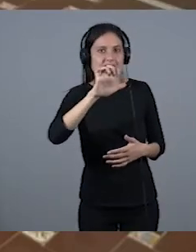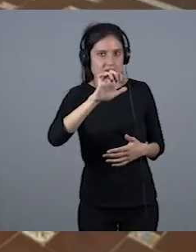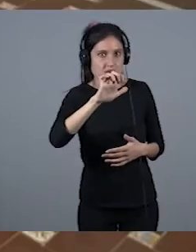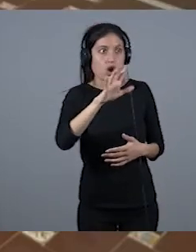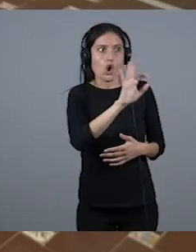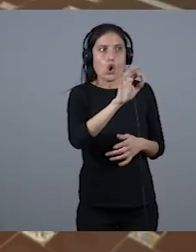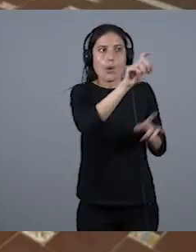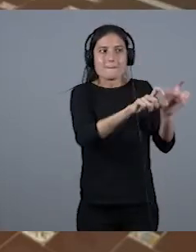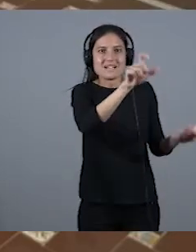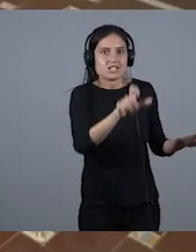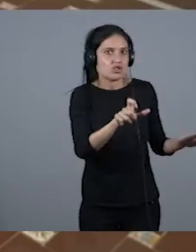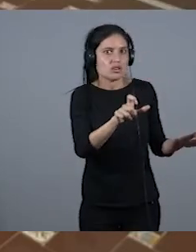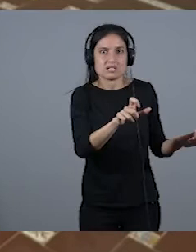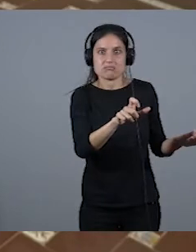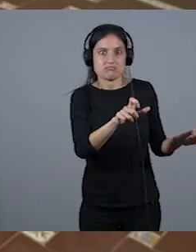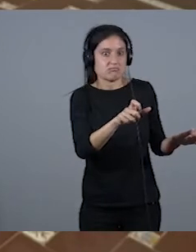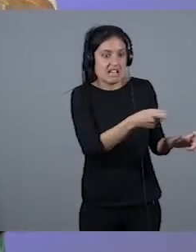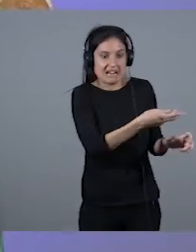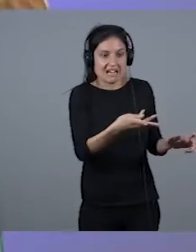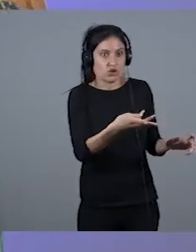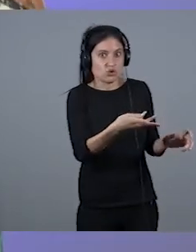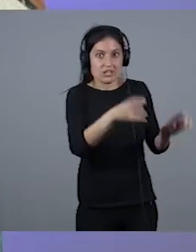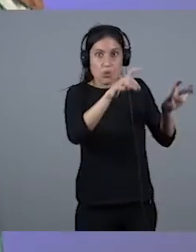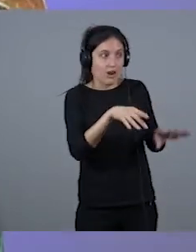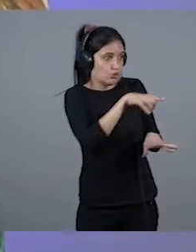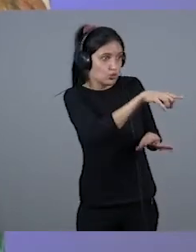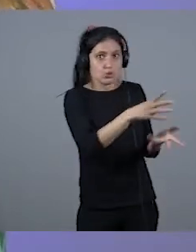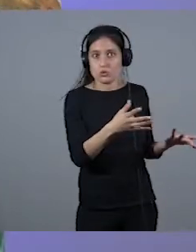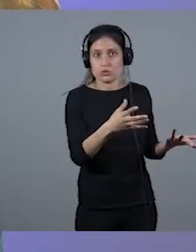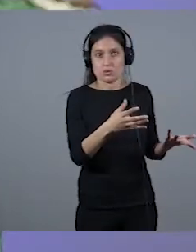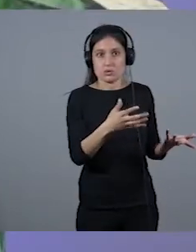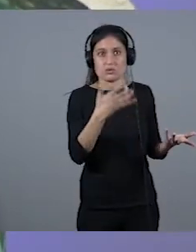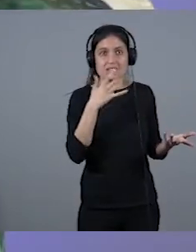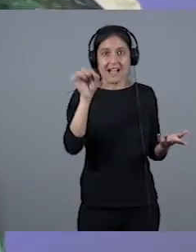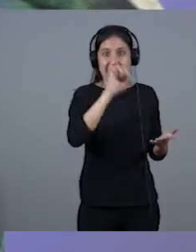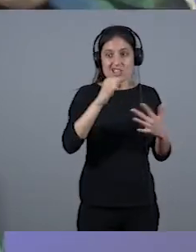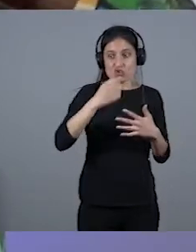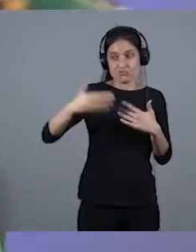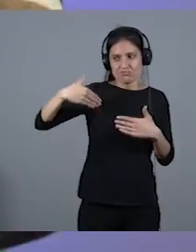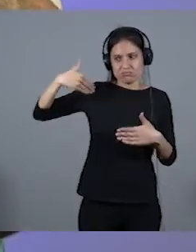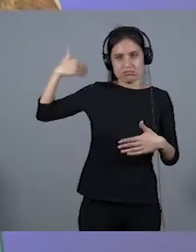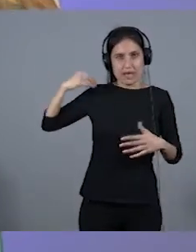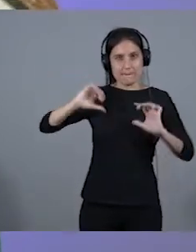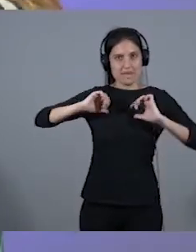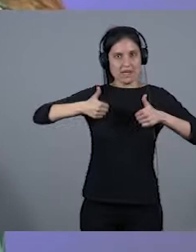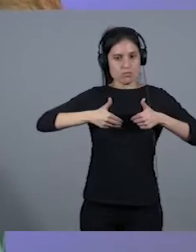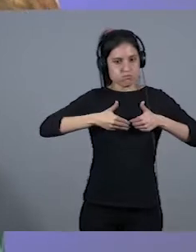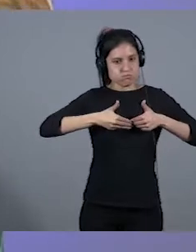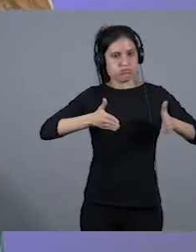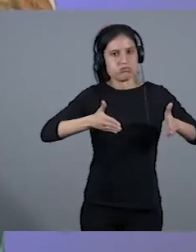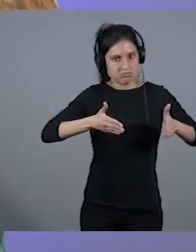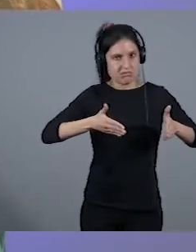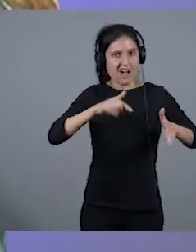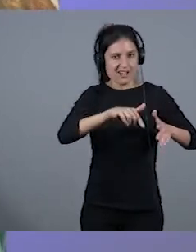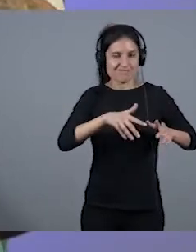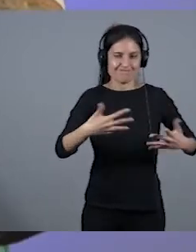personas que, como tú y como otras, que hace unos años estaban como abriendo un camino, luego también porque